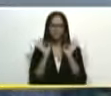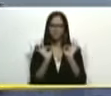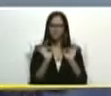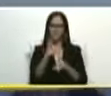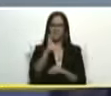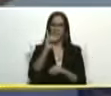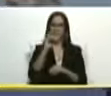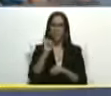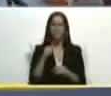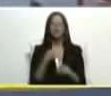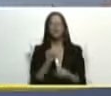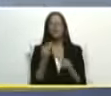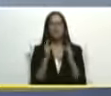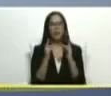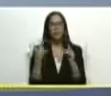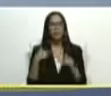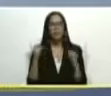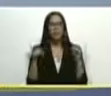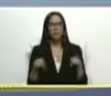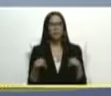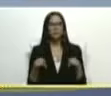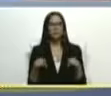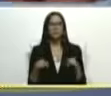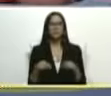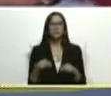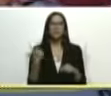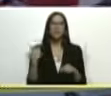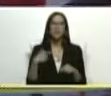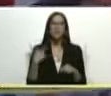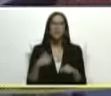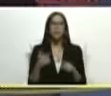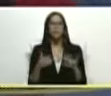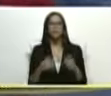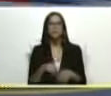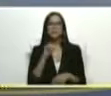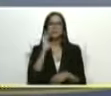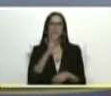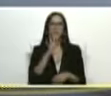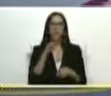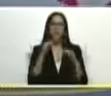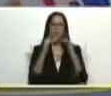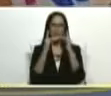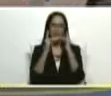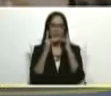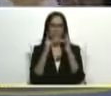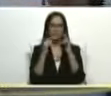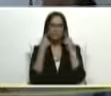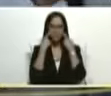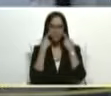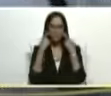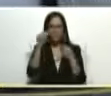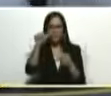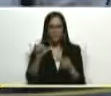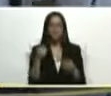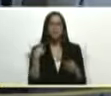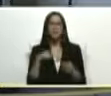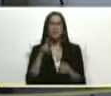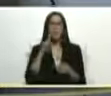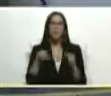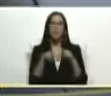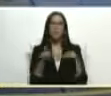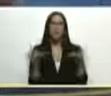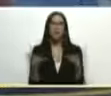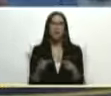¿cuántas camas tenemos aquí viceministra? aquí tenemos aproximadamente cinco camas de observación tenemos un área